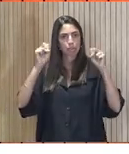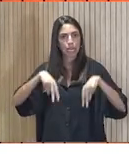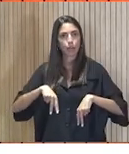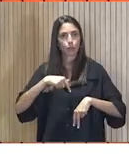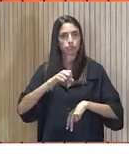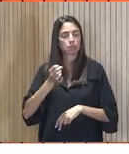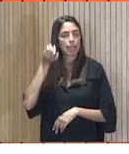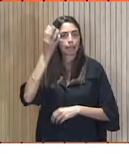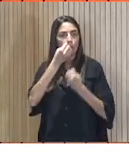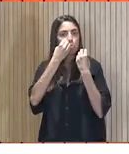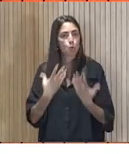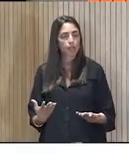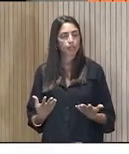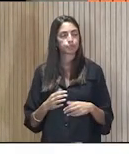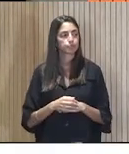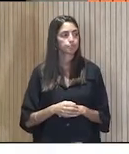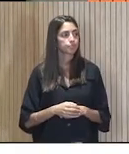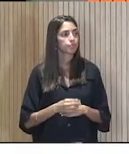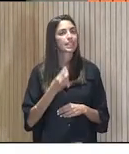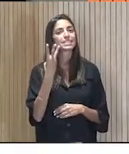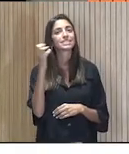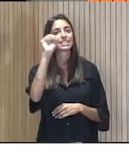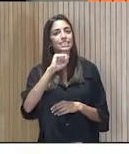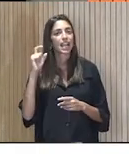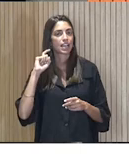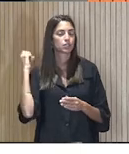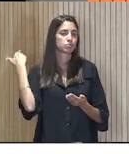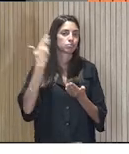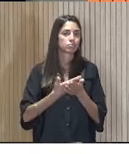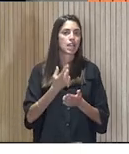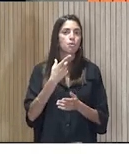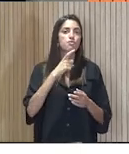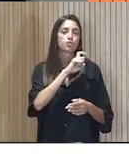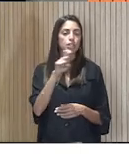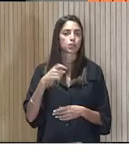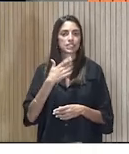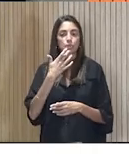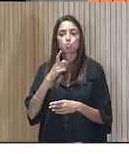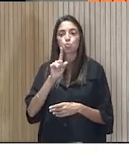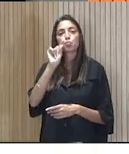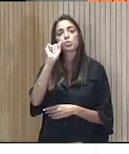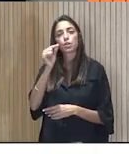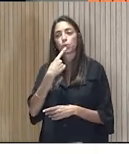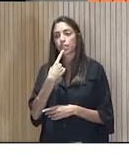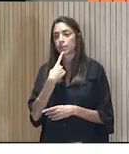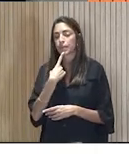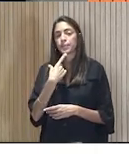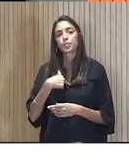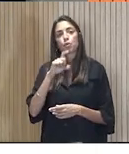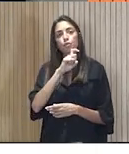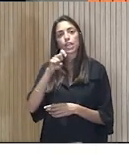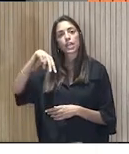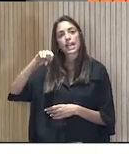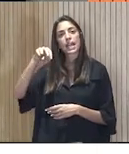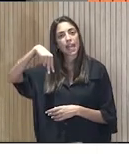buena idea. 30 años de la Fundación. Así es. Si en un minuto me tuvieras que decir, alguien que dijera Fundación Naturgy, ¿qué hacéis?